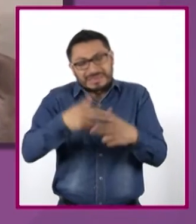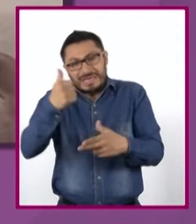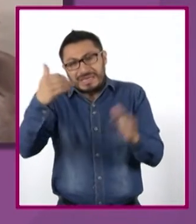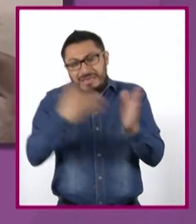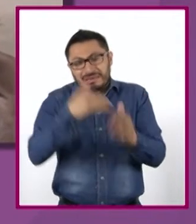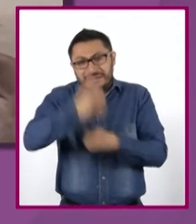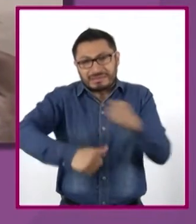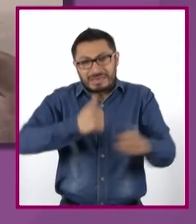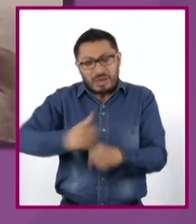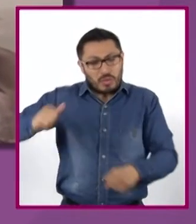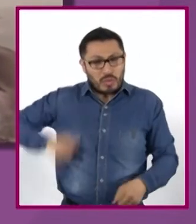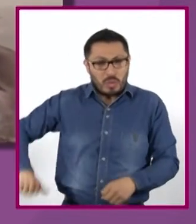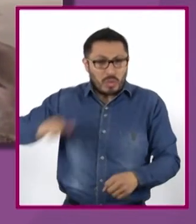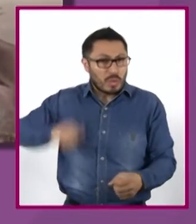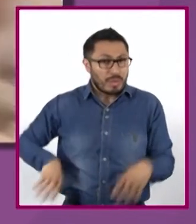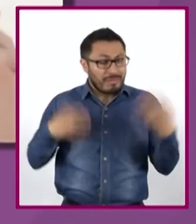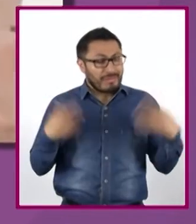antigüedad.